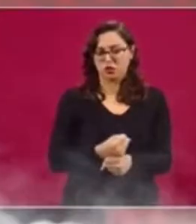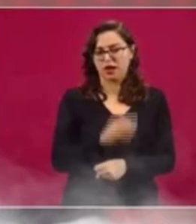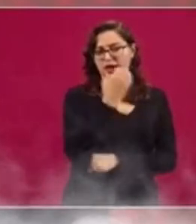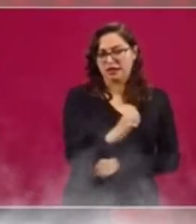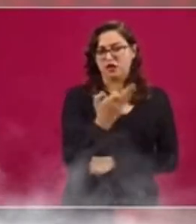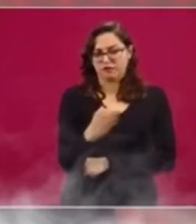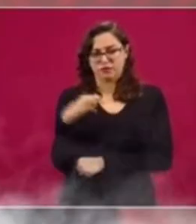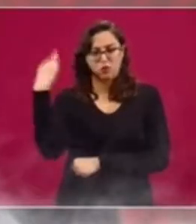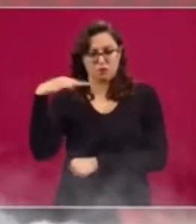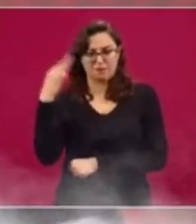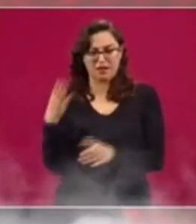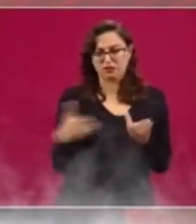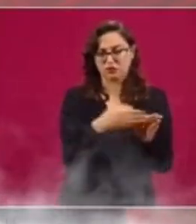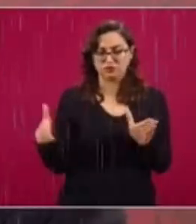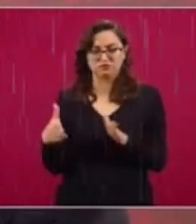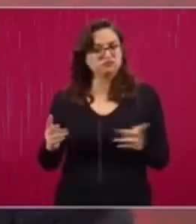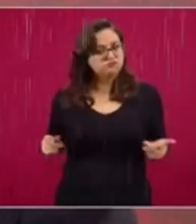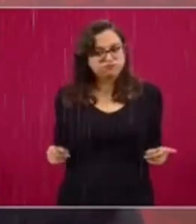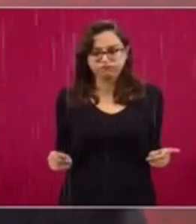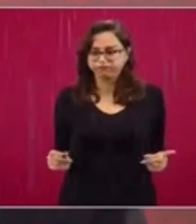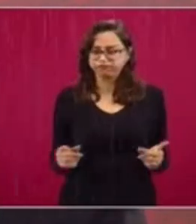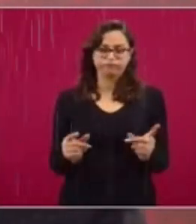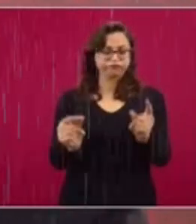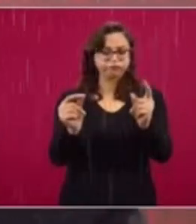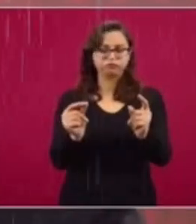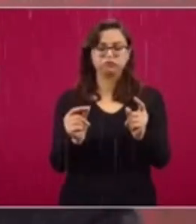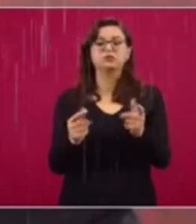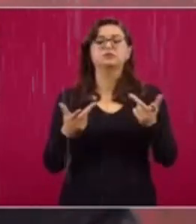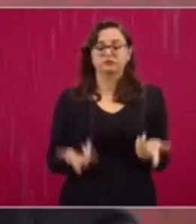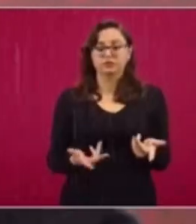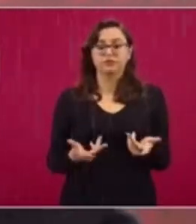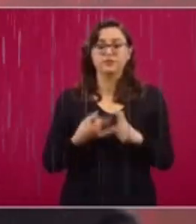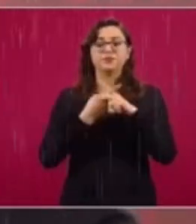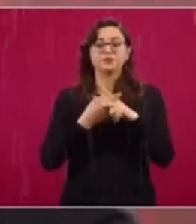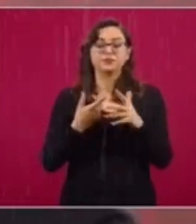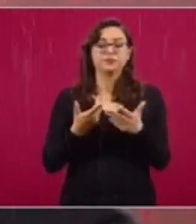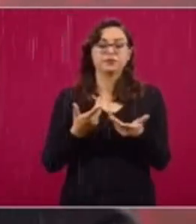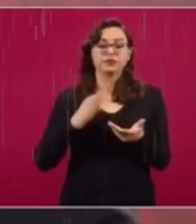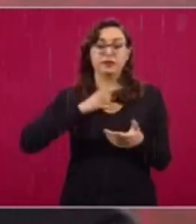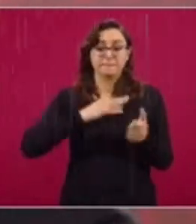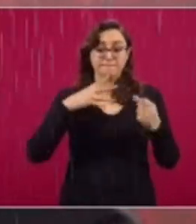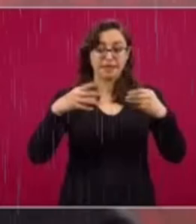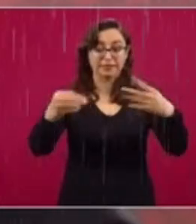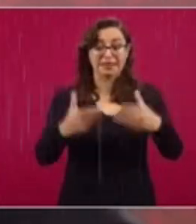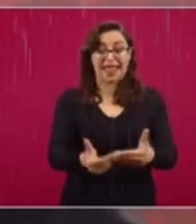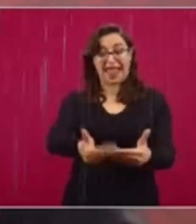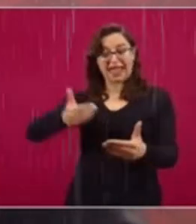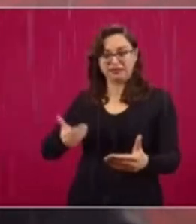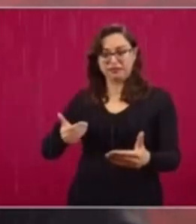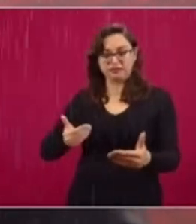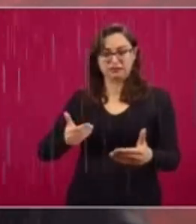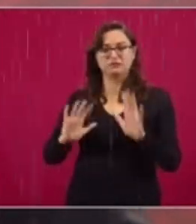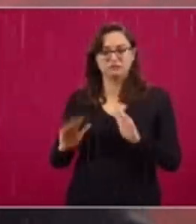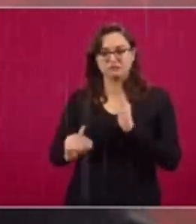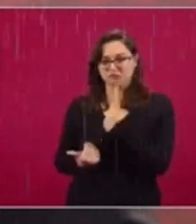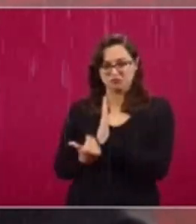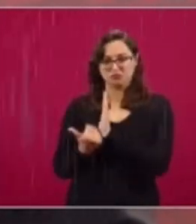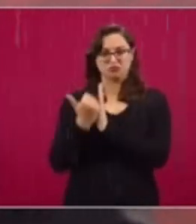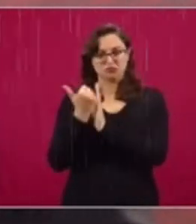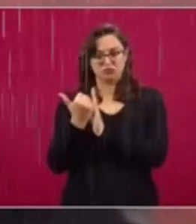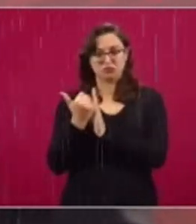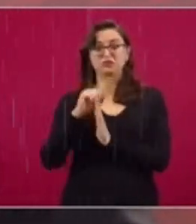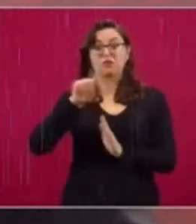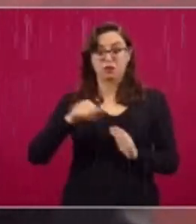regresamos a la situación en que nos encontrábamos antes de la pandemia. Ese es mi